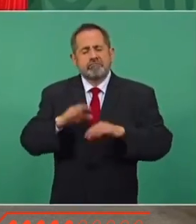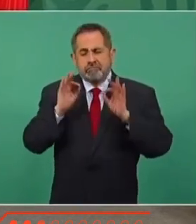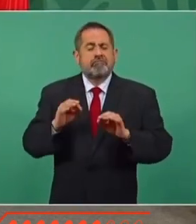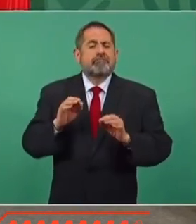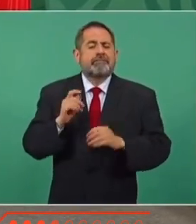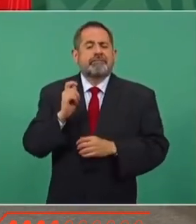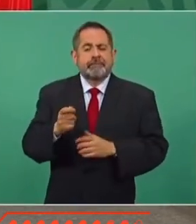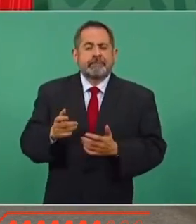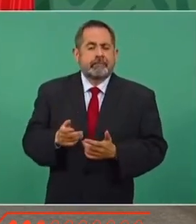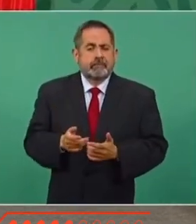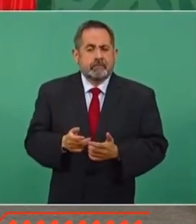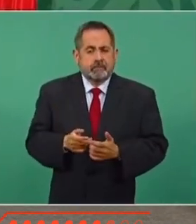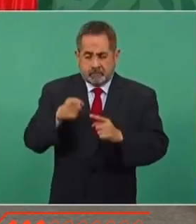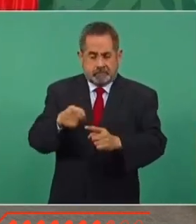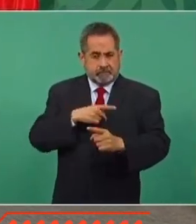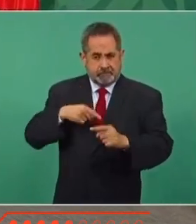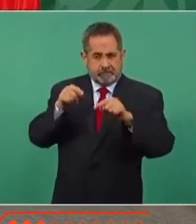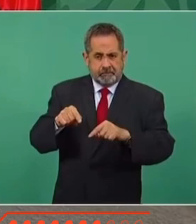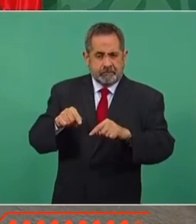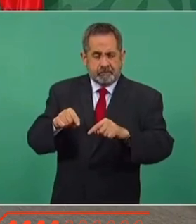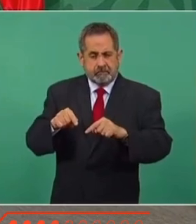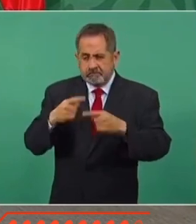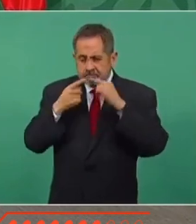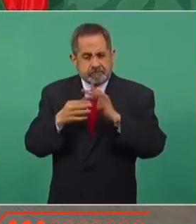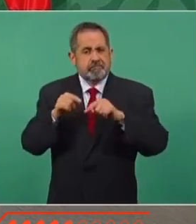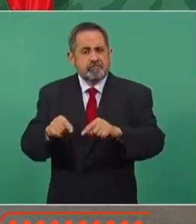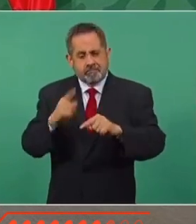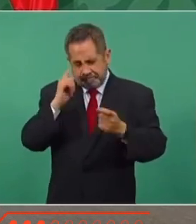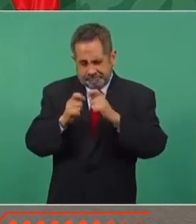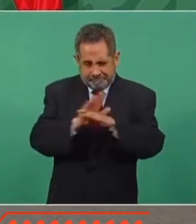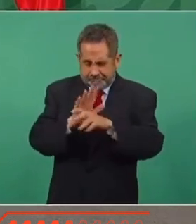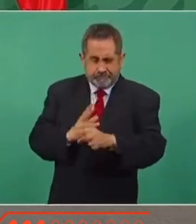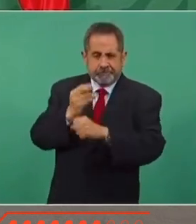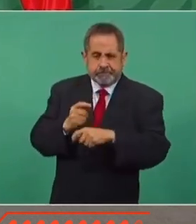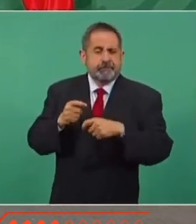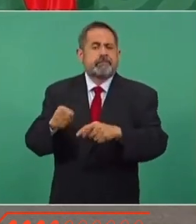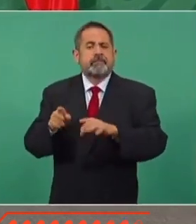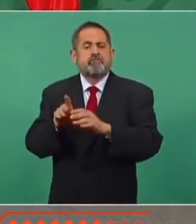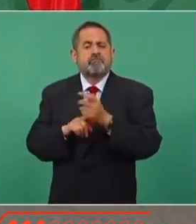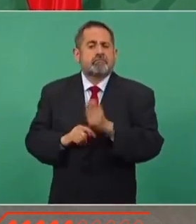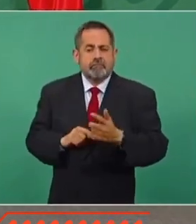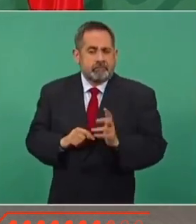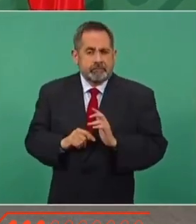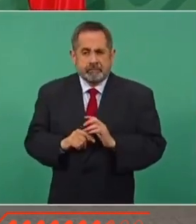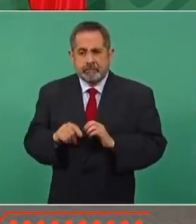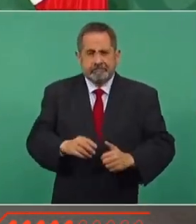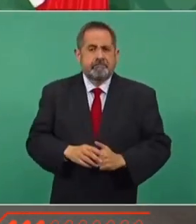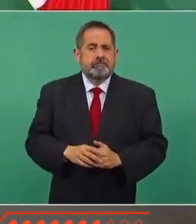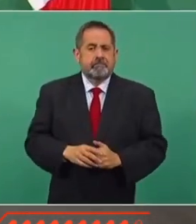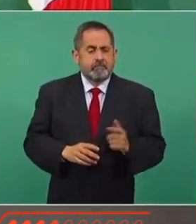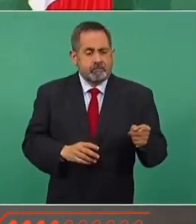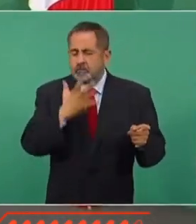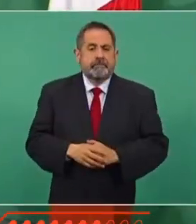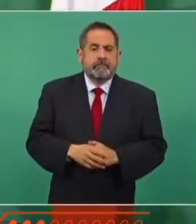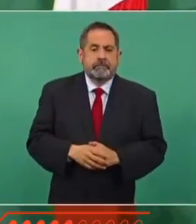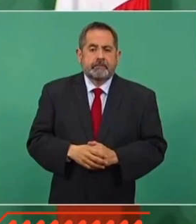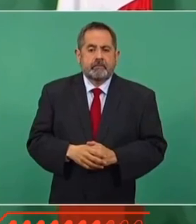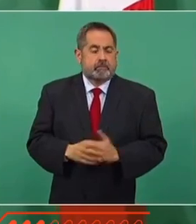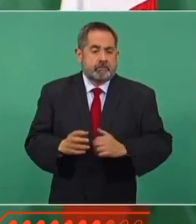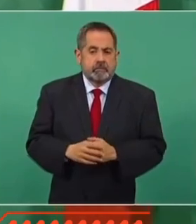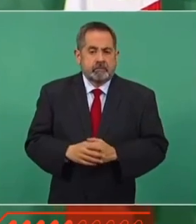es que haya un acto de rectificación del mismo INE, que no tienen razón.